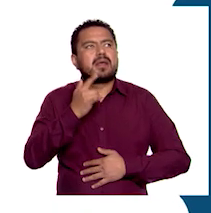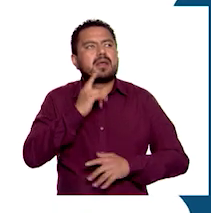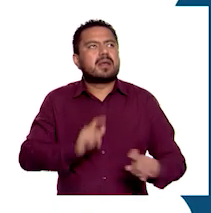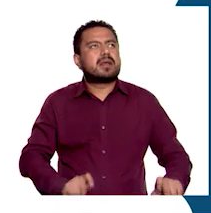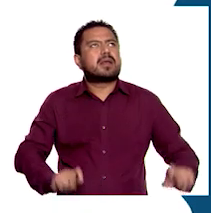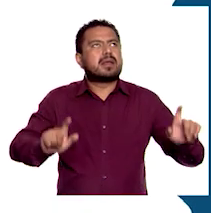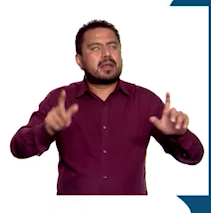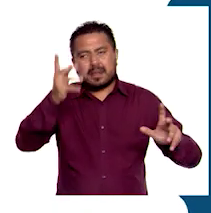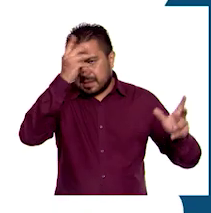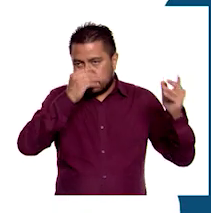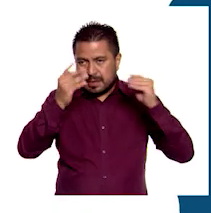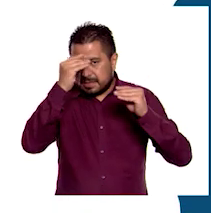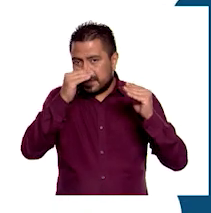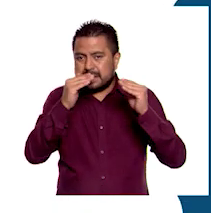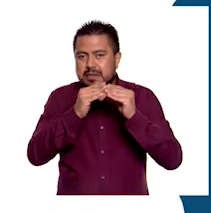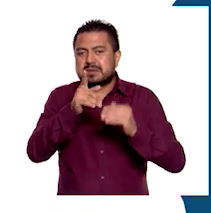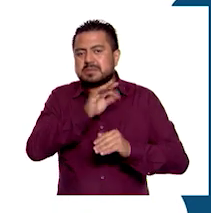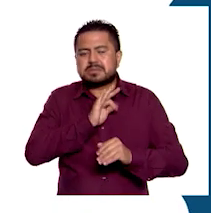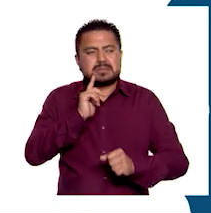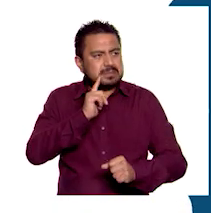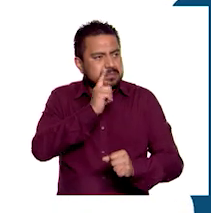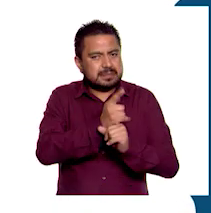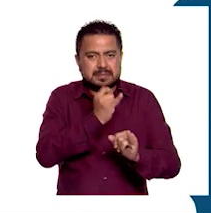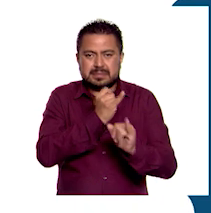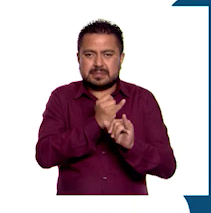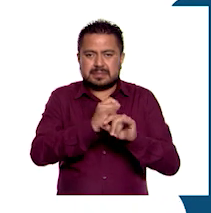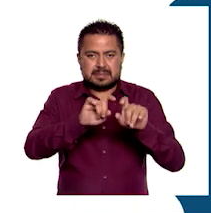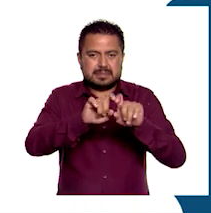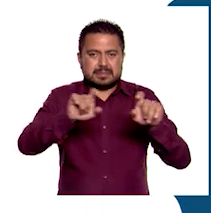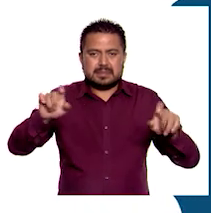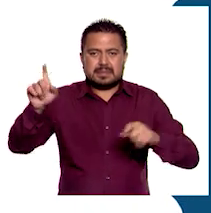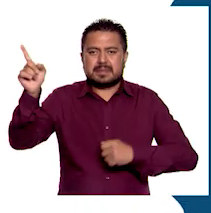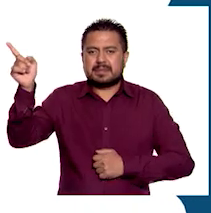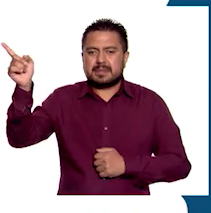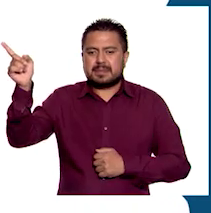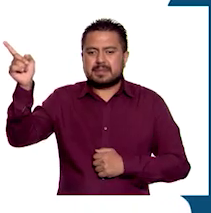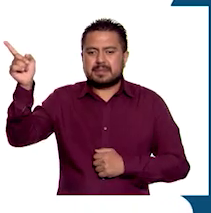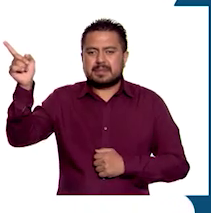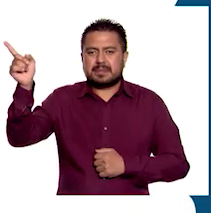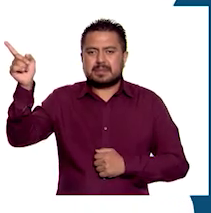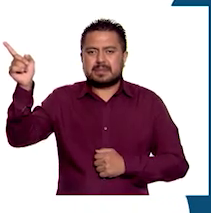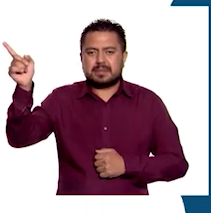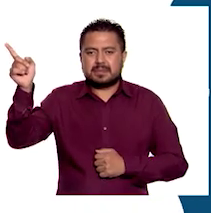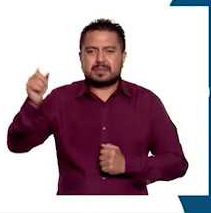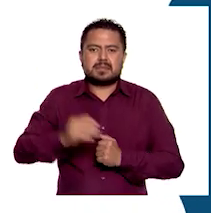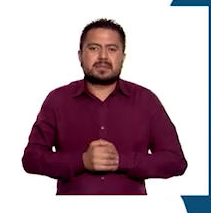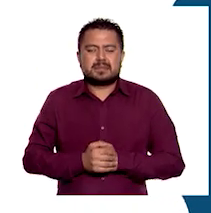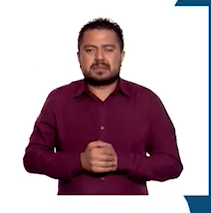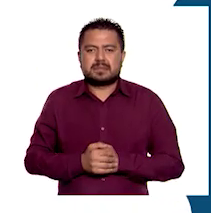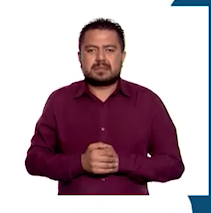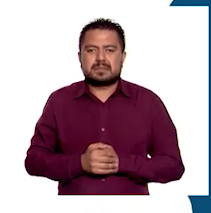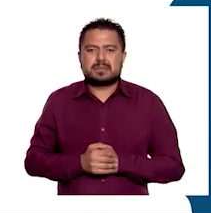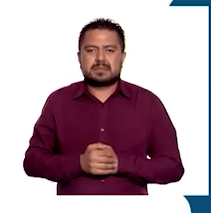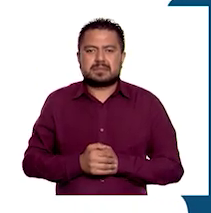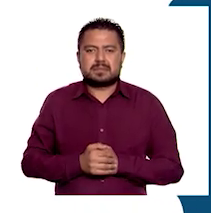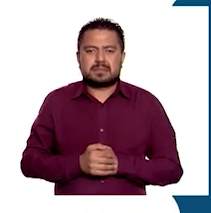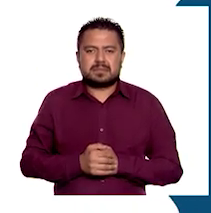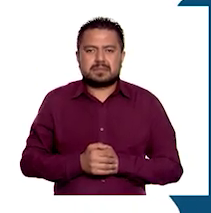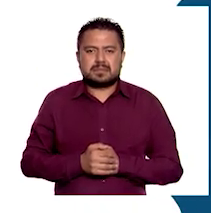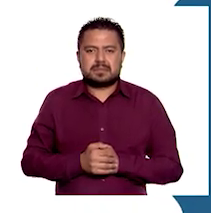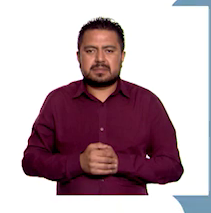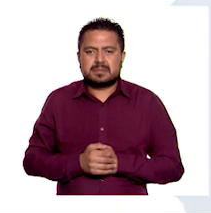programas de Aprende en Casa, los puedes encontrar en la siguiente liga. Aprende en Casa.cep.gov